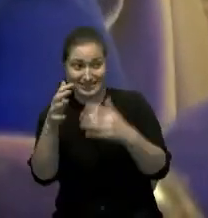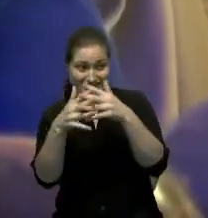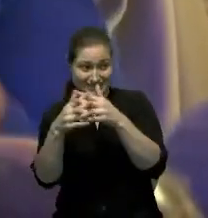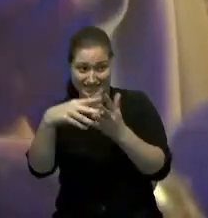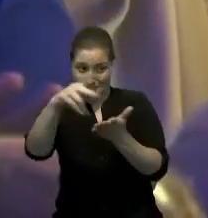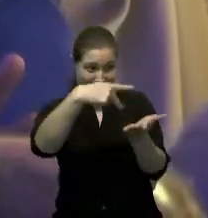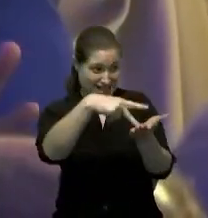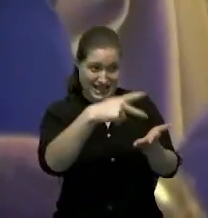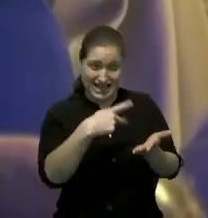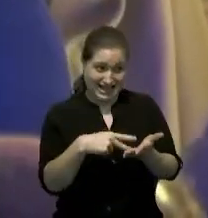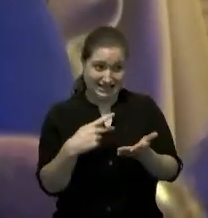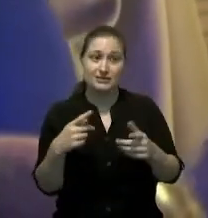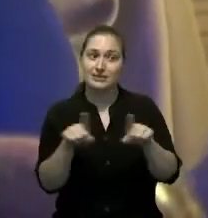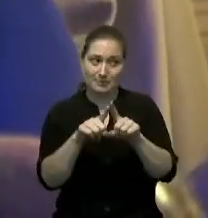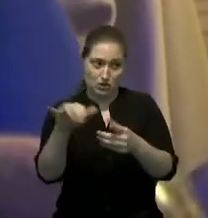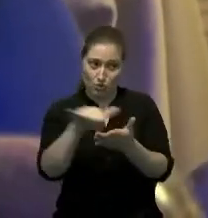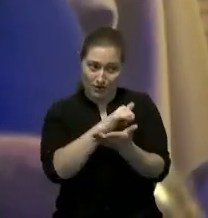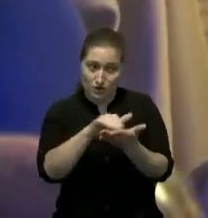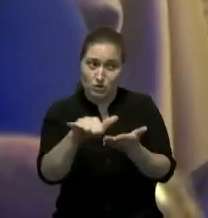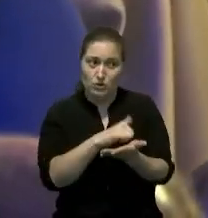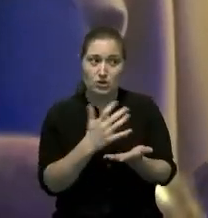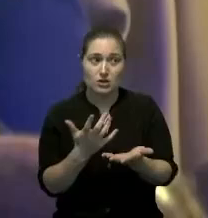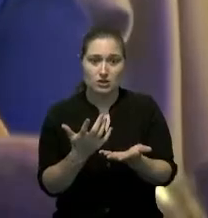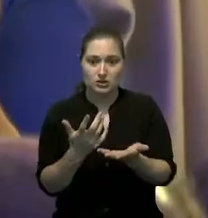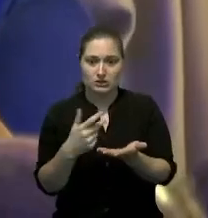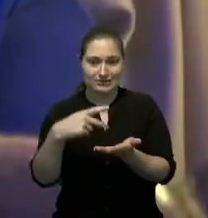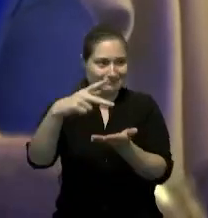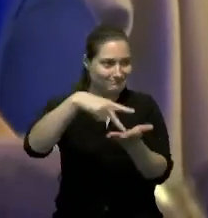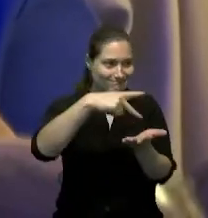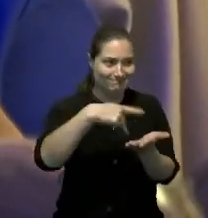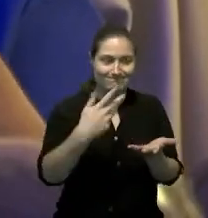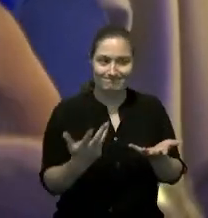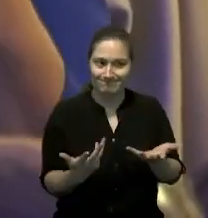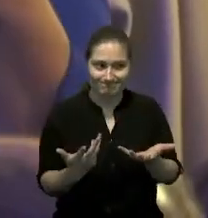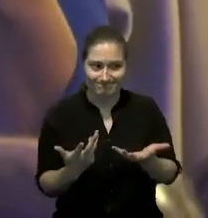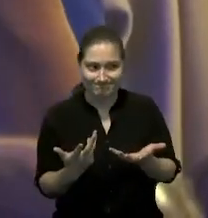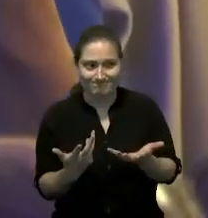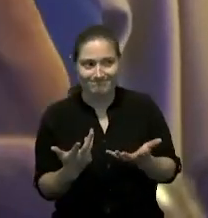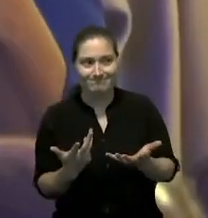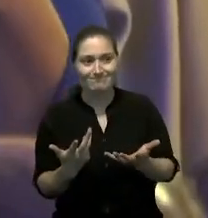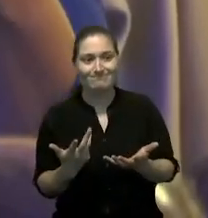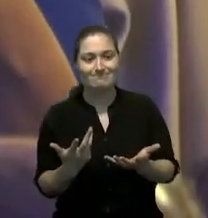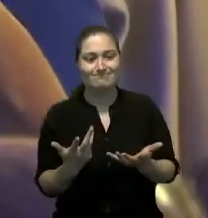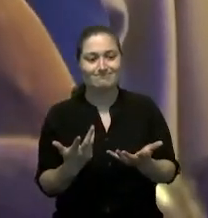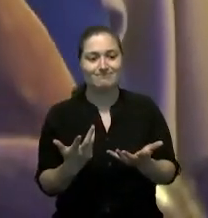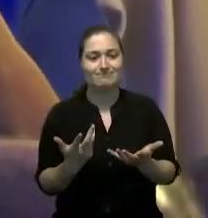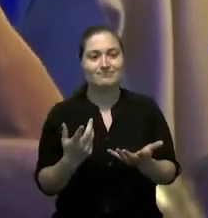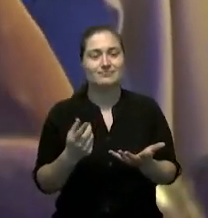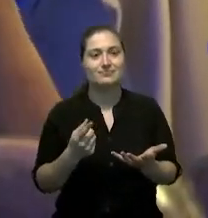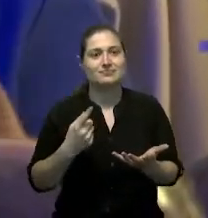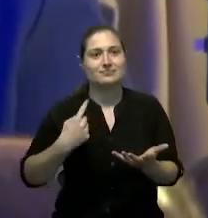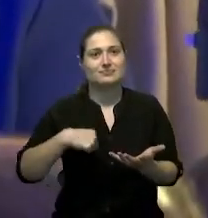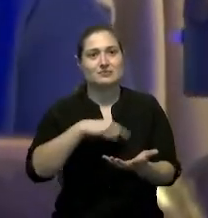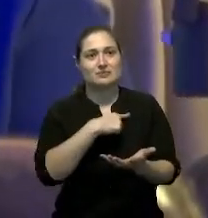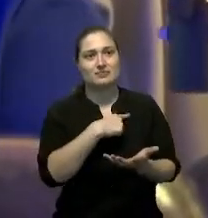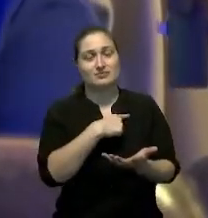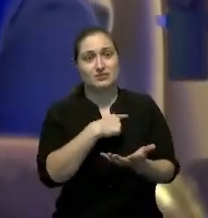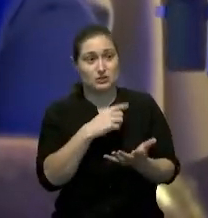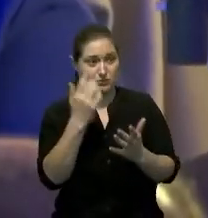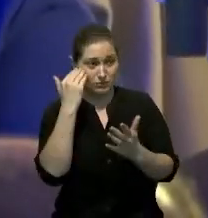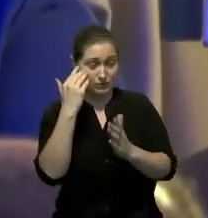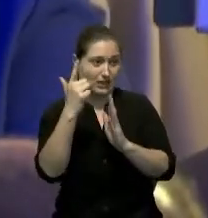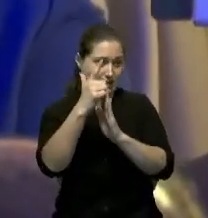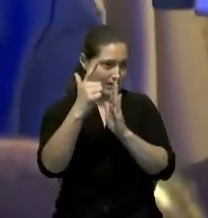Nueva York aquí para regularnos debemos estar día con con todo lo que son las leyes y